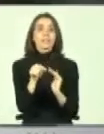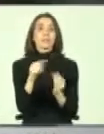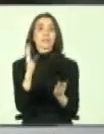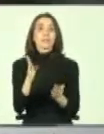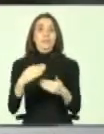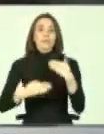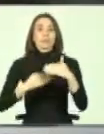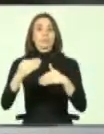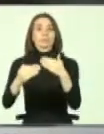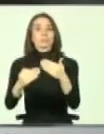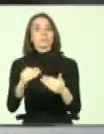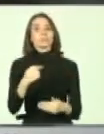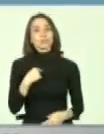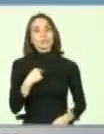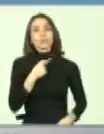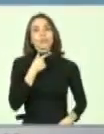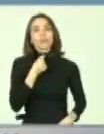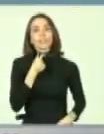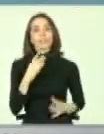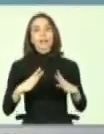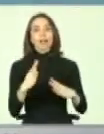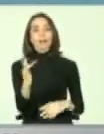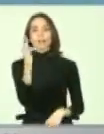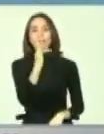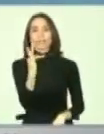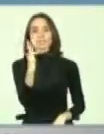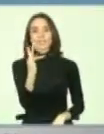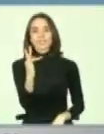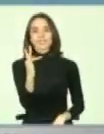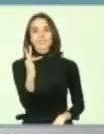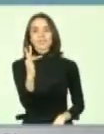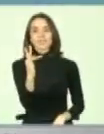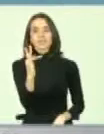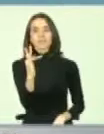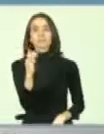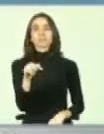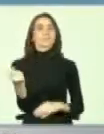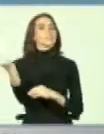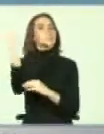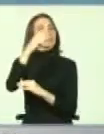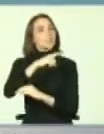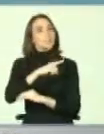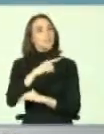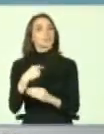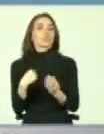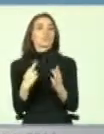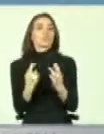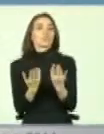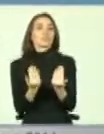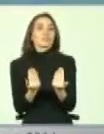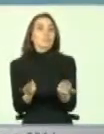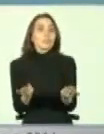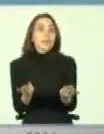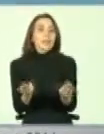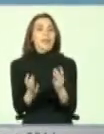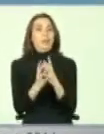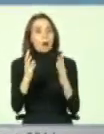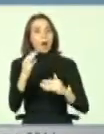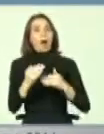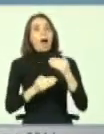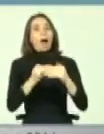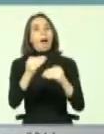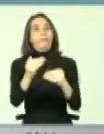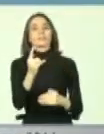Así que quería felicitarlos por esta jornada, espero que sea de un gran avance,